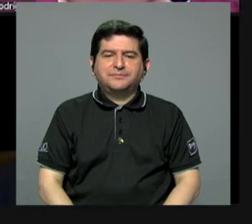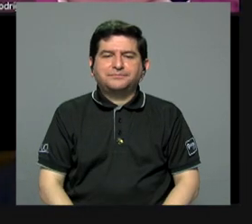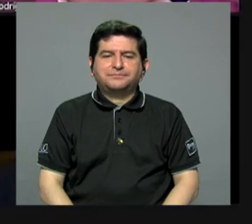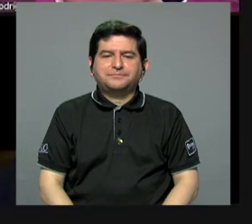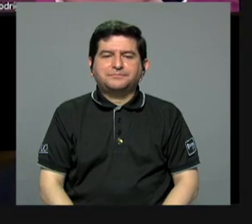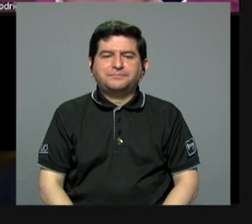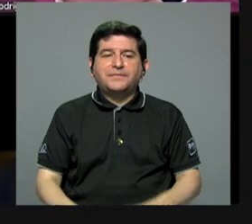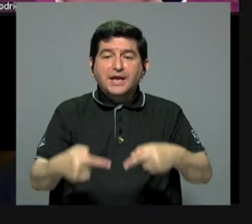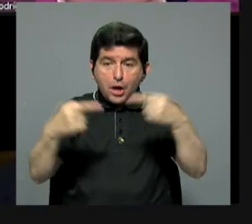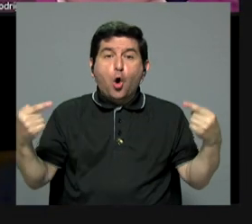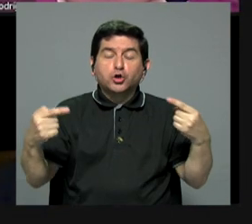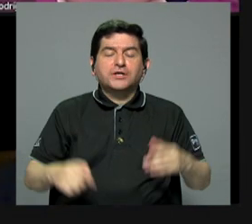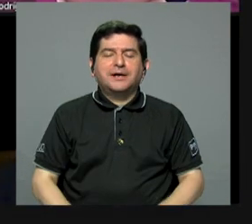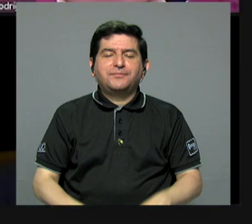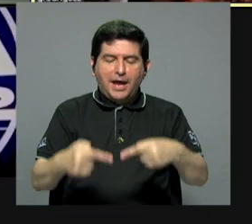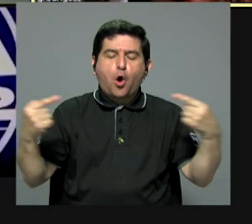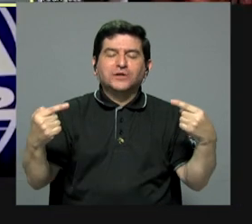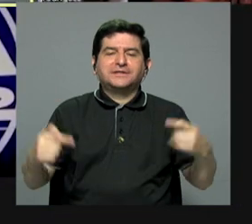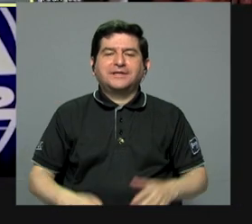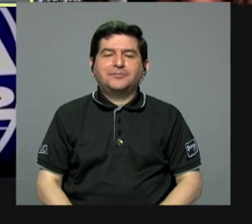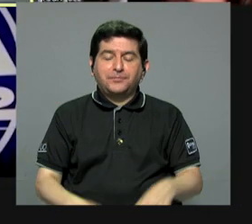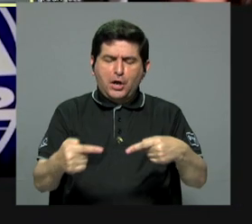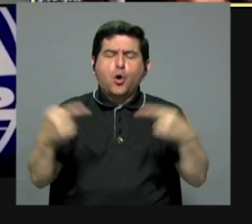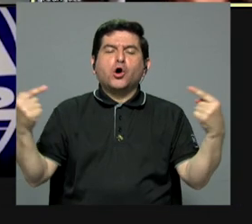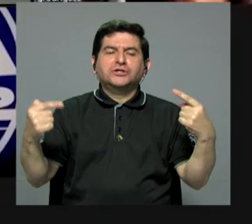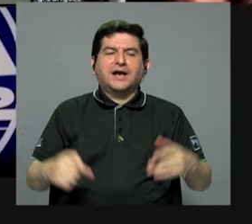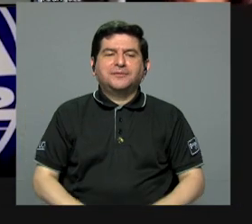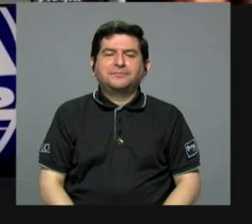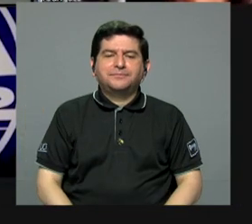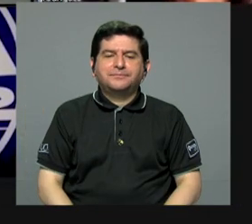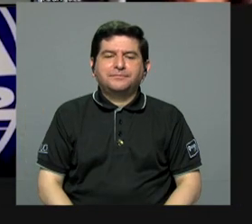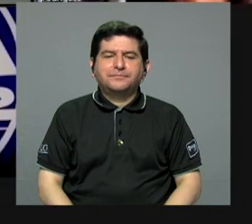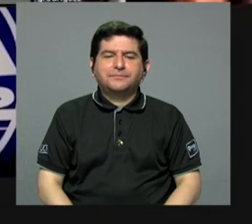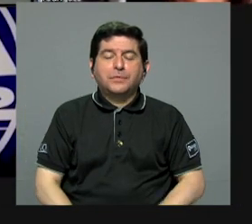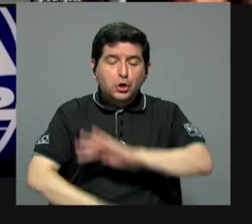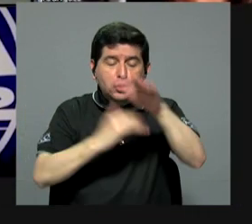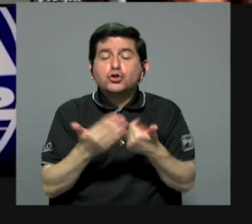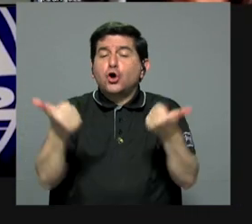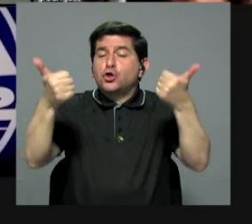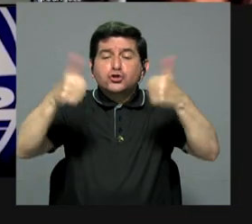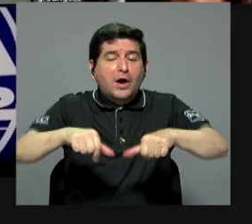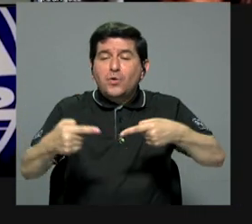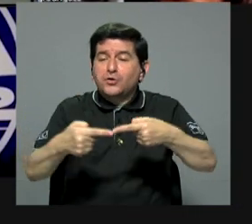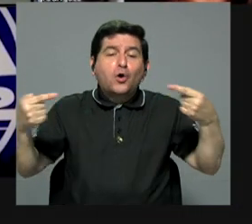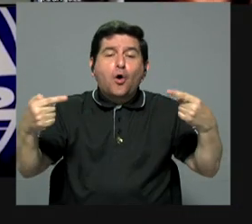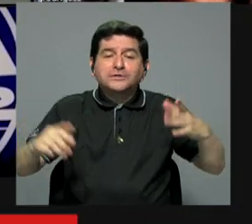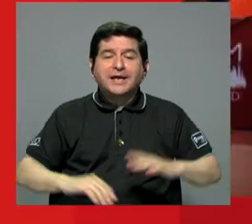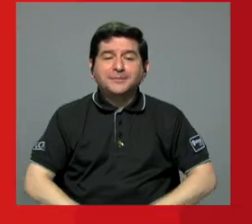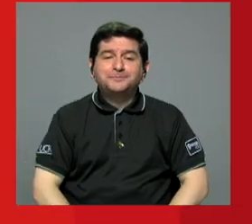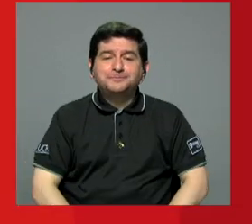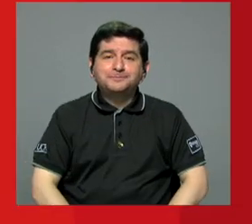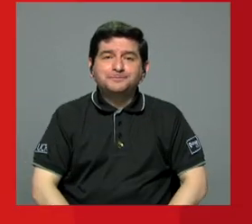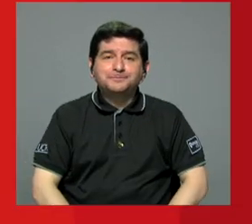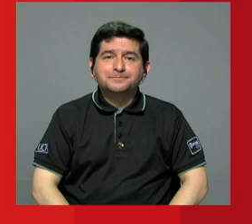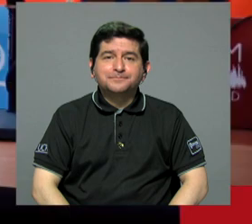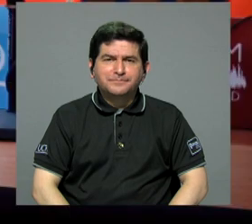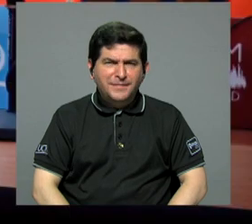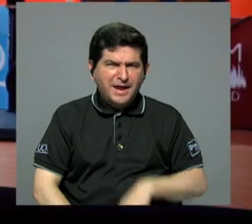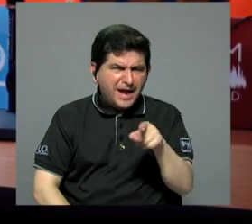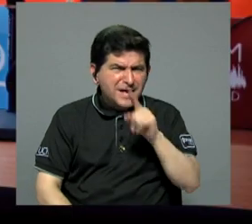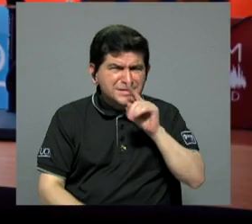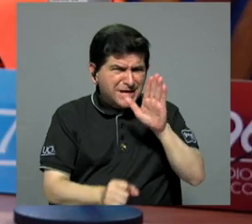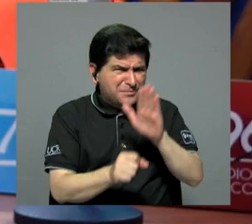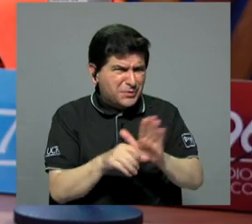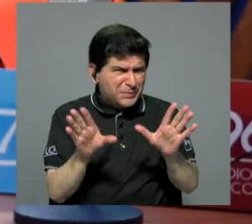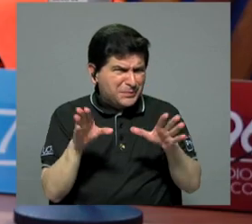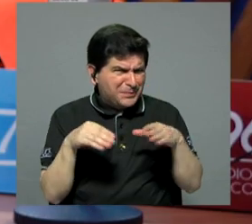definitiva. En contra. En contra. En contra. Es unánime, estamos todos en contra. Digerir esa